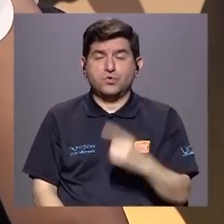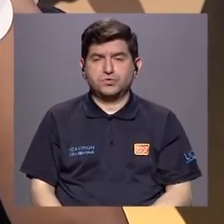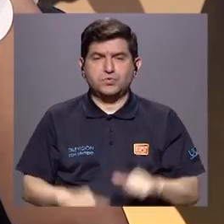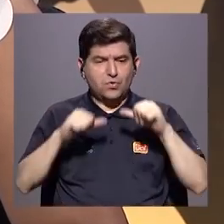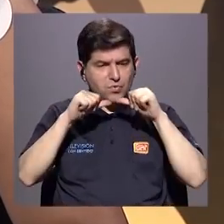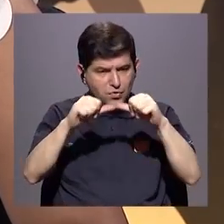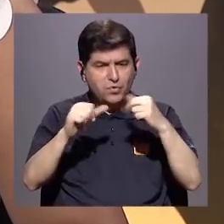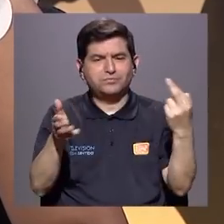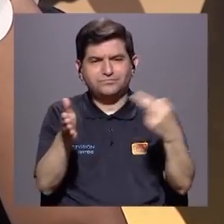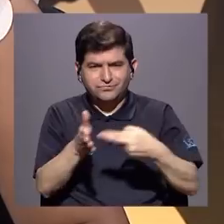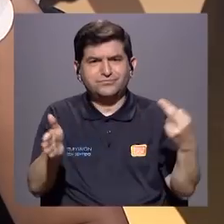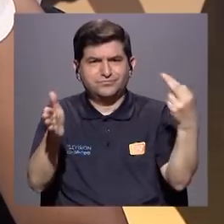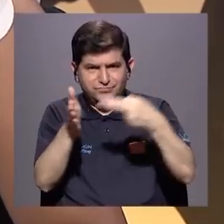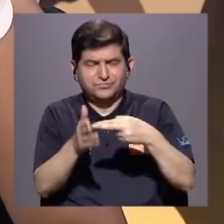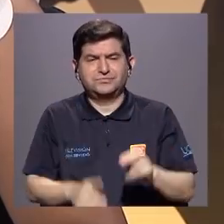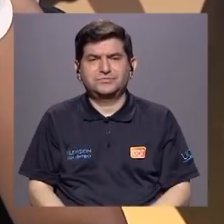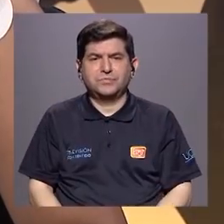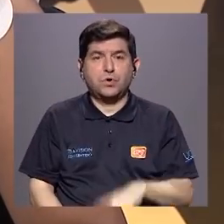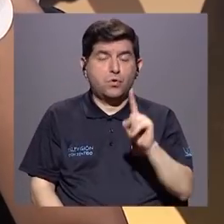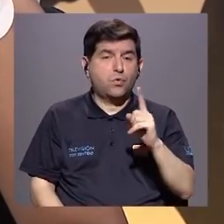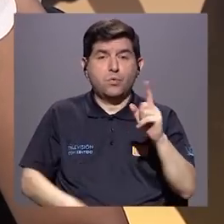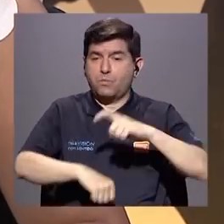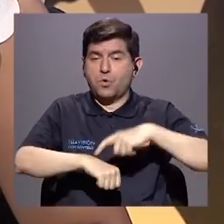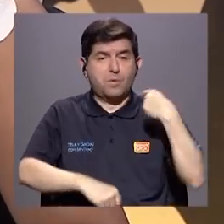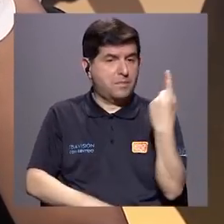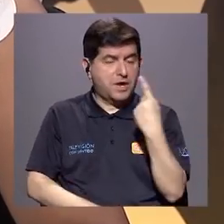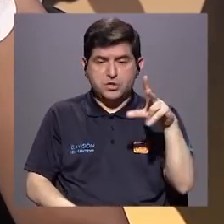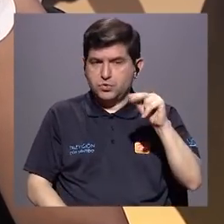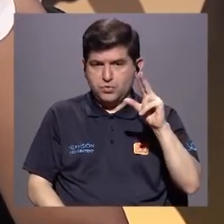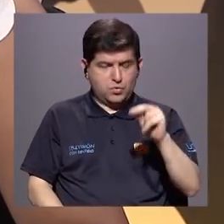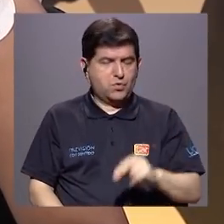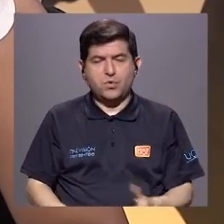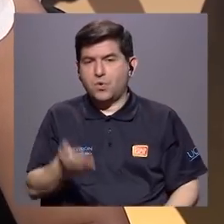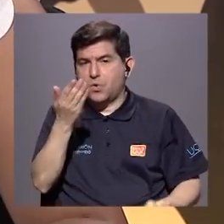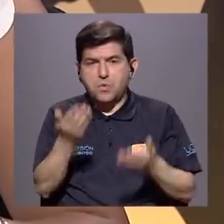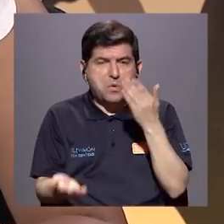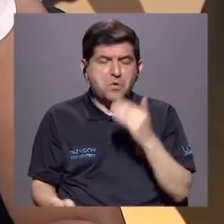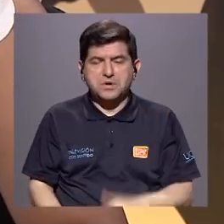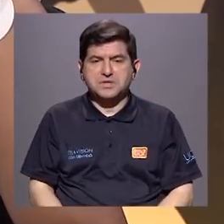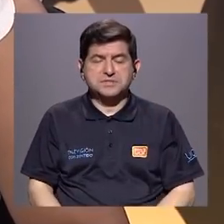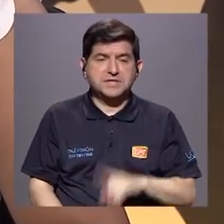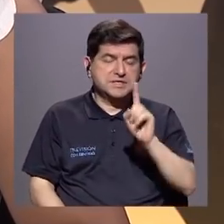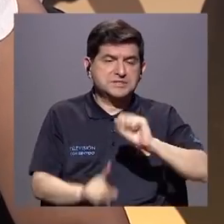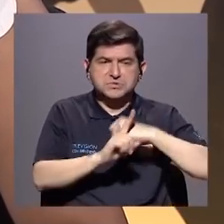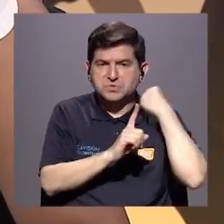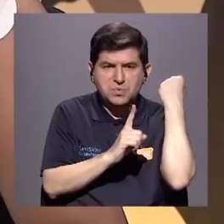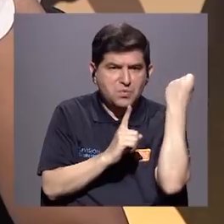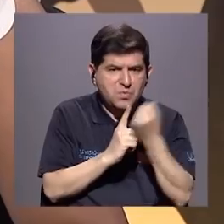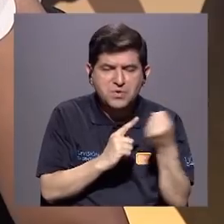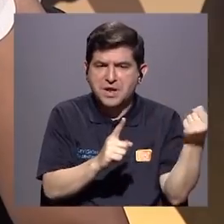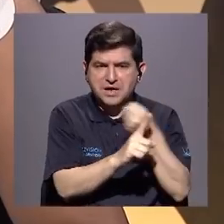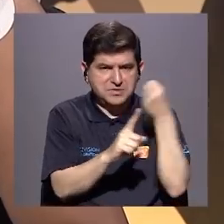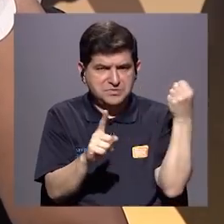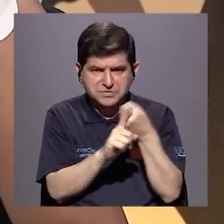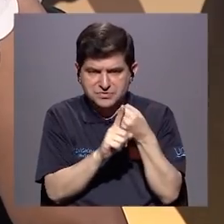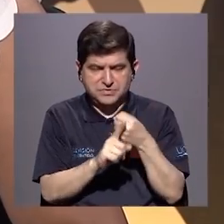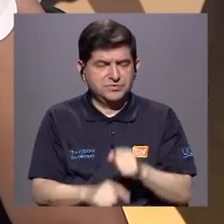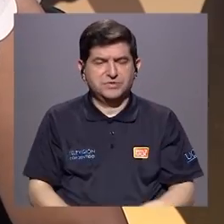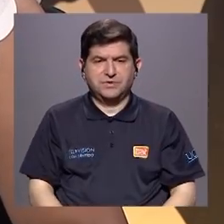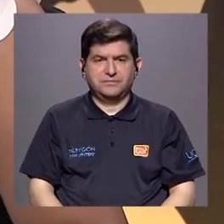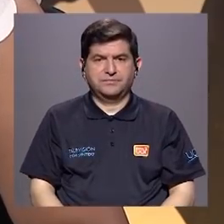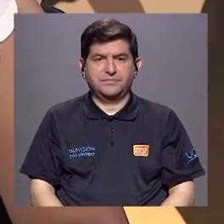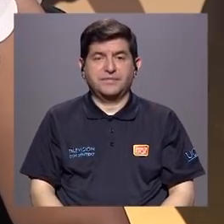sistemática y recurrente, es decir, que no ocurrió en un solo momento o que se quedó ahí en una sola situación de violencia o de agresión,